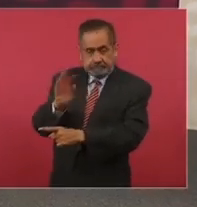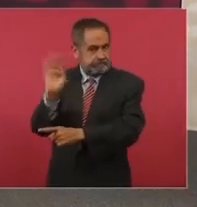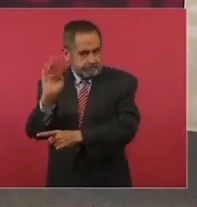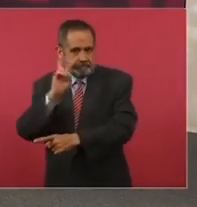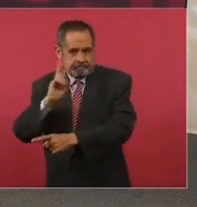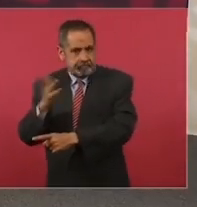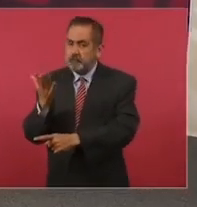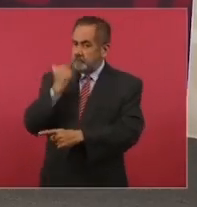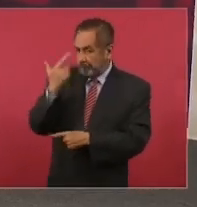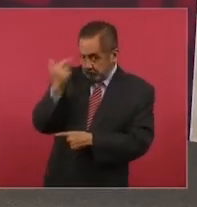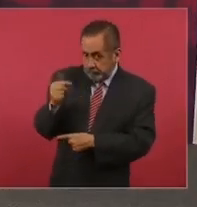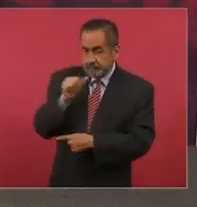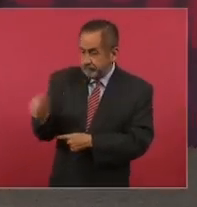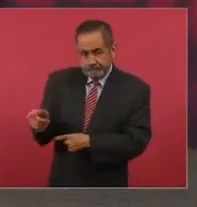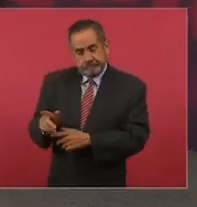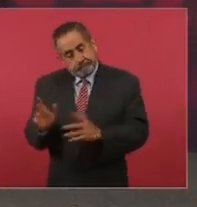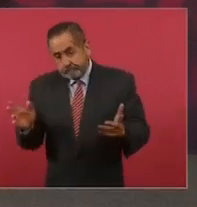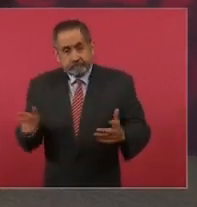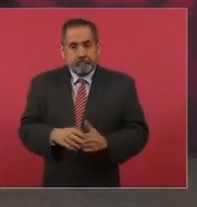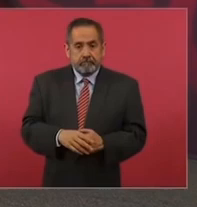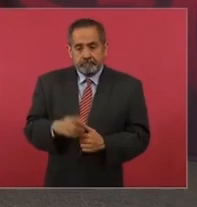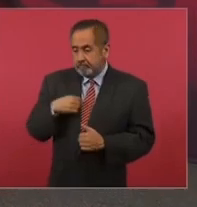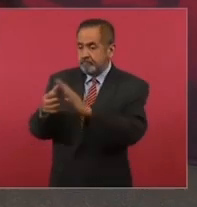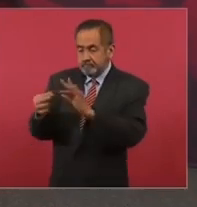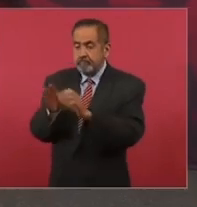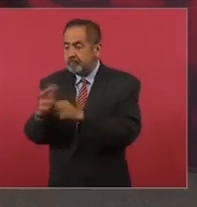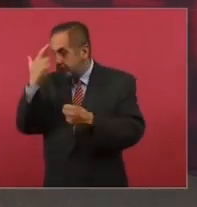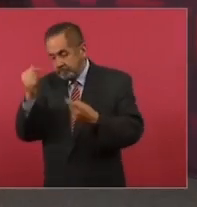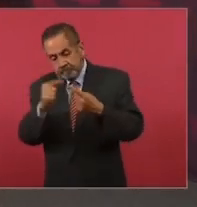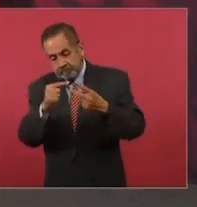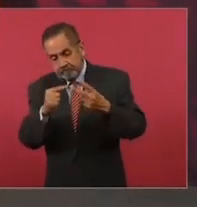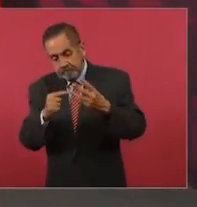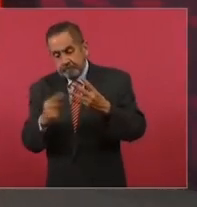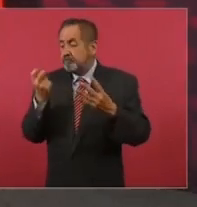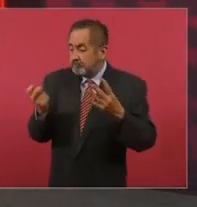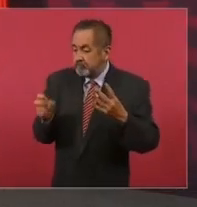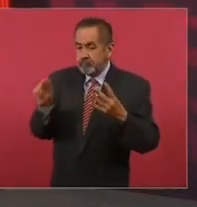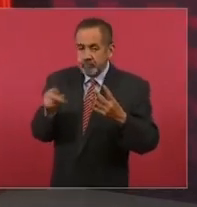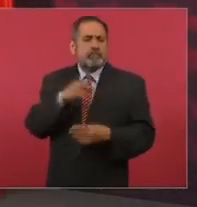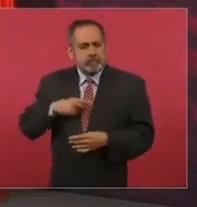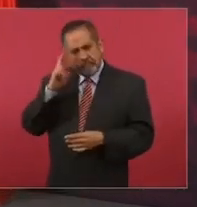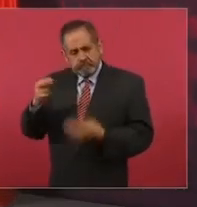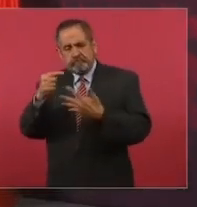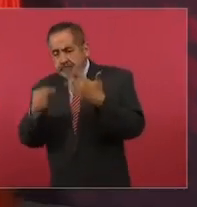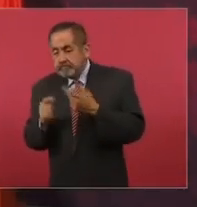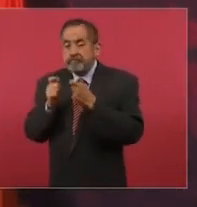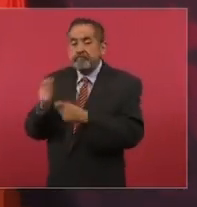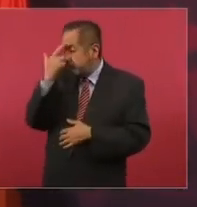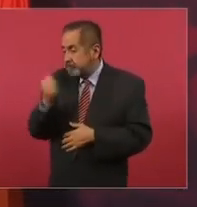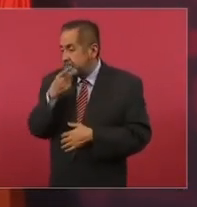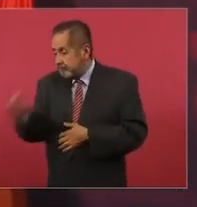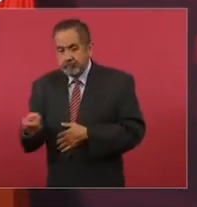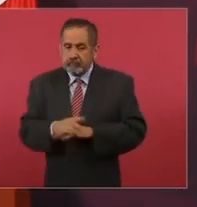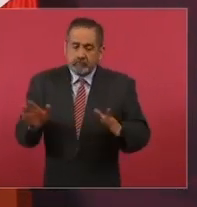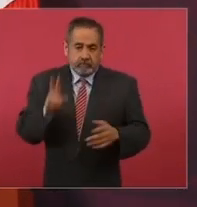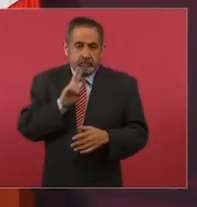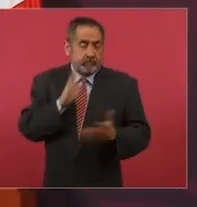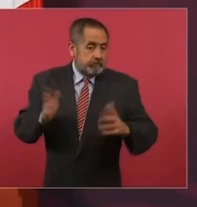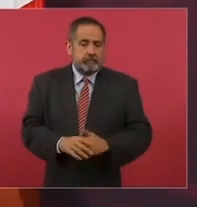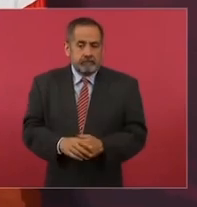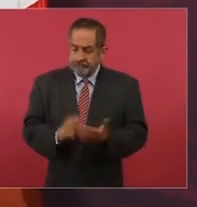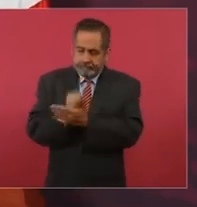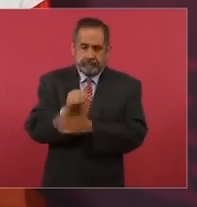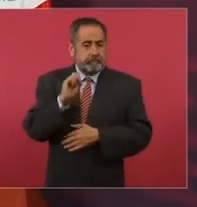Leóncio, lo que hay hacer es explicarle, argumentarle por qué no. Y ya, que se